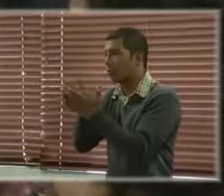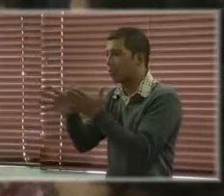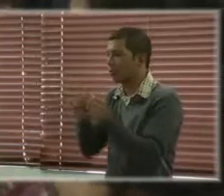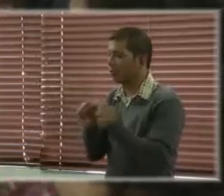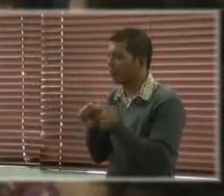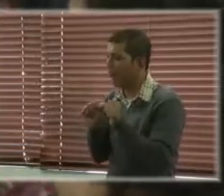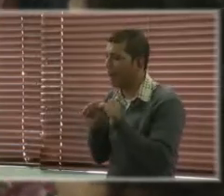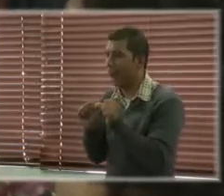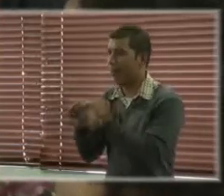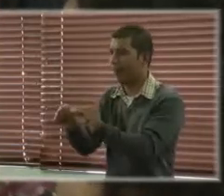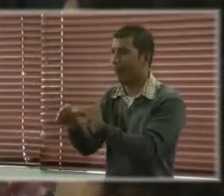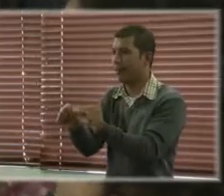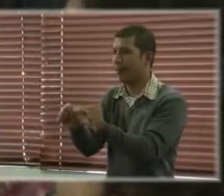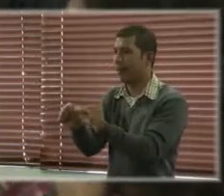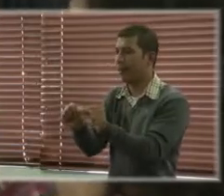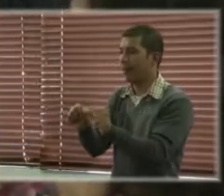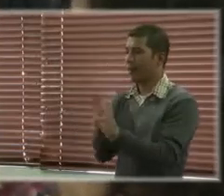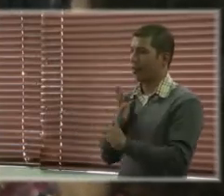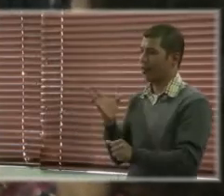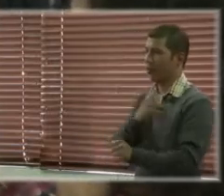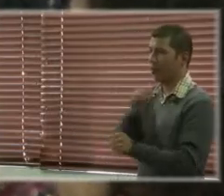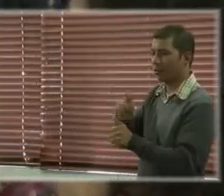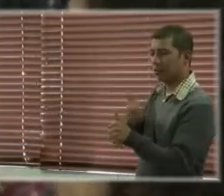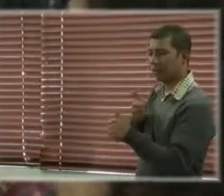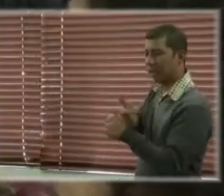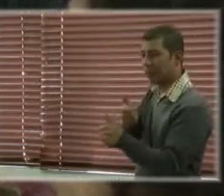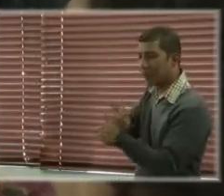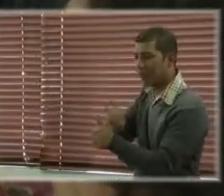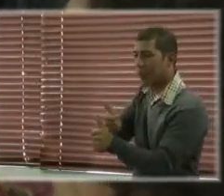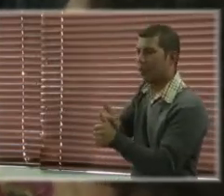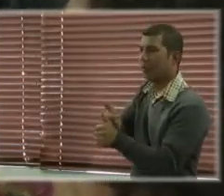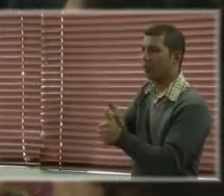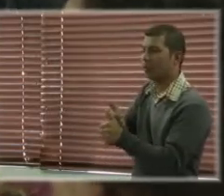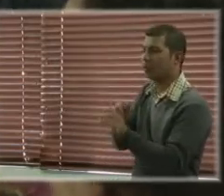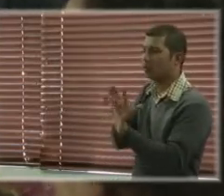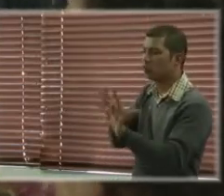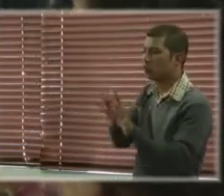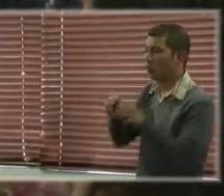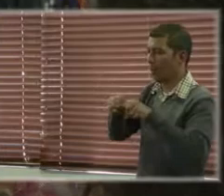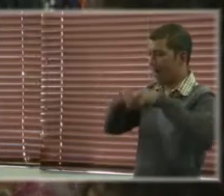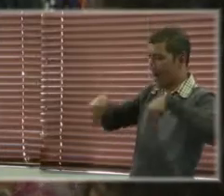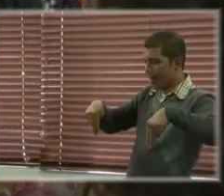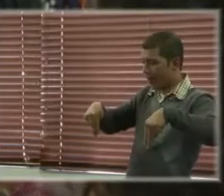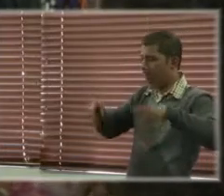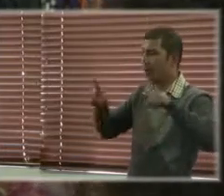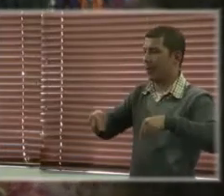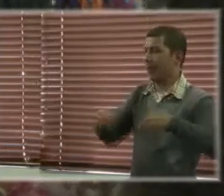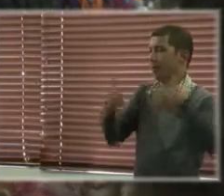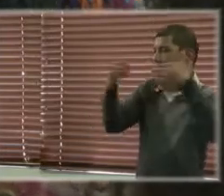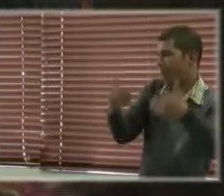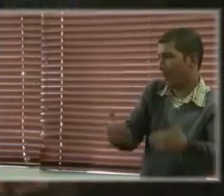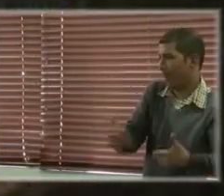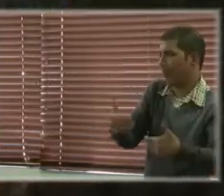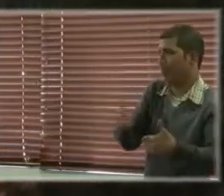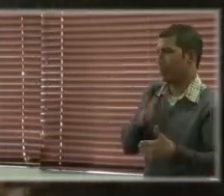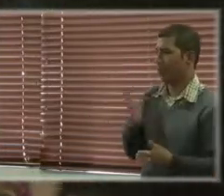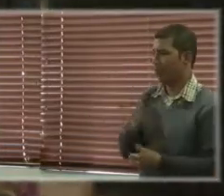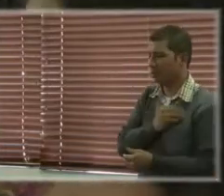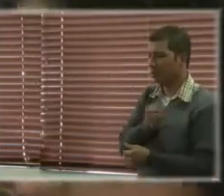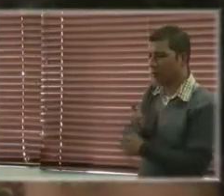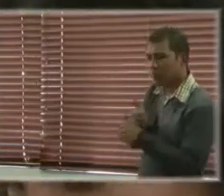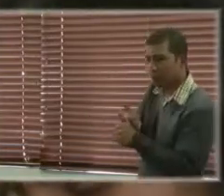permita hacer seguimiento en los informes tanto de género como de discapacidad sobre el